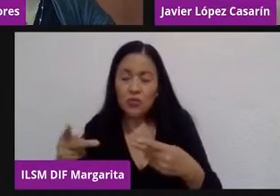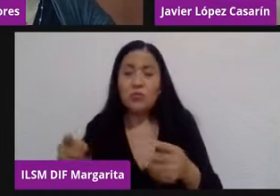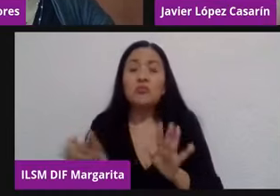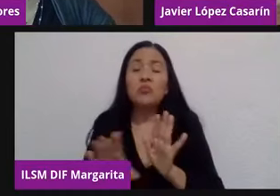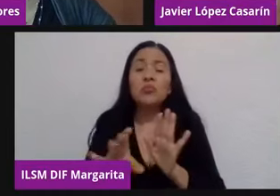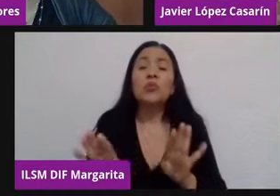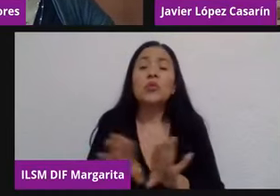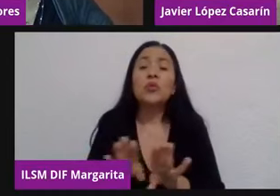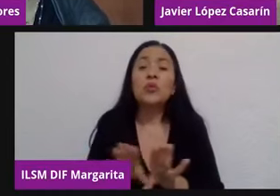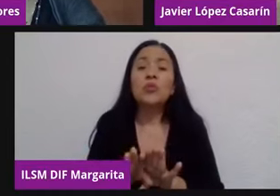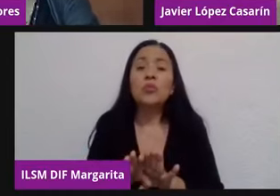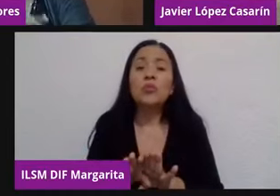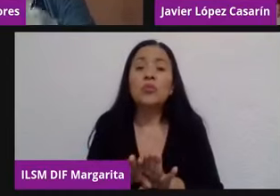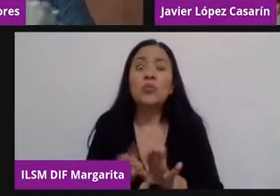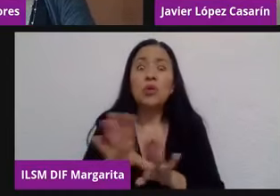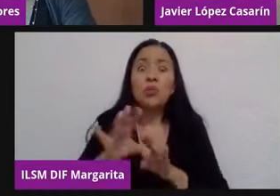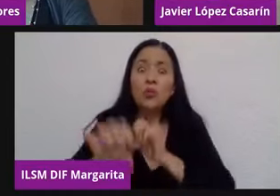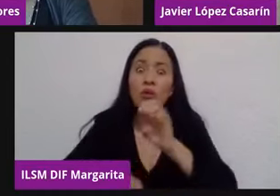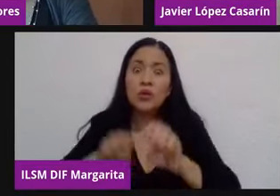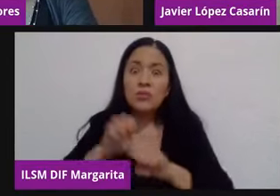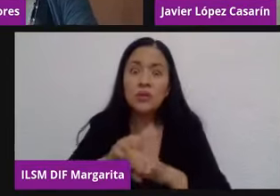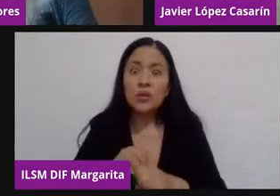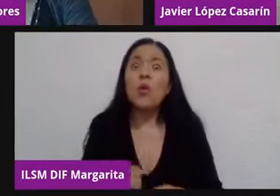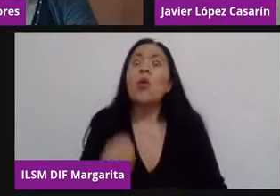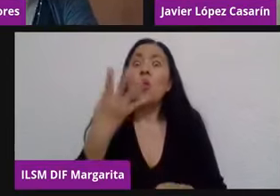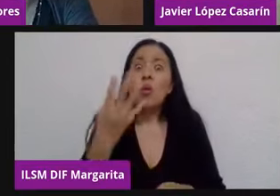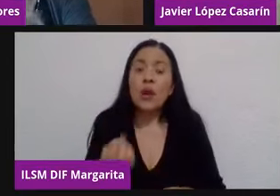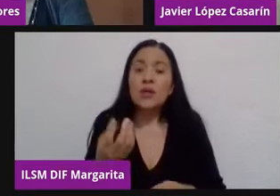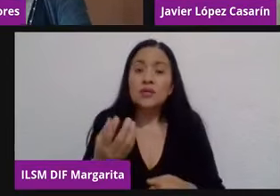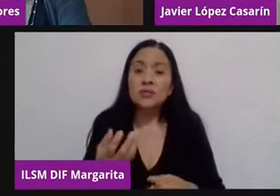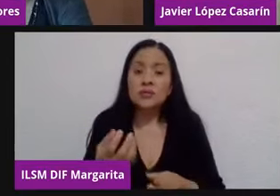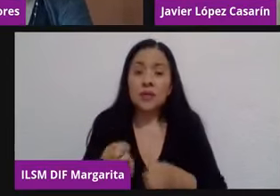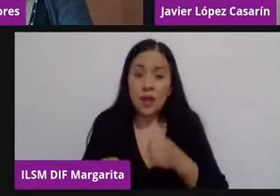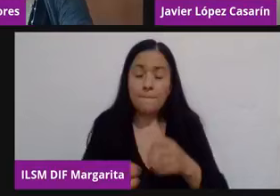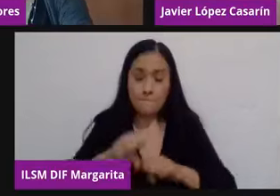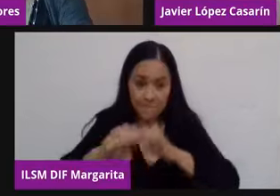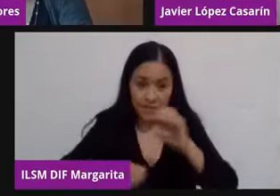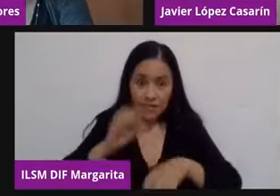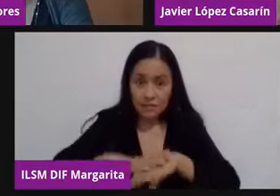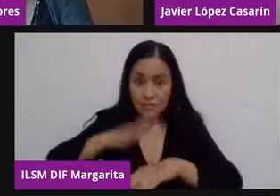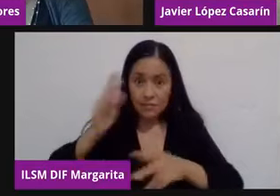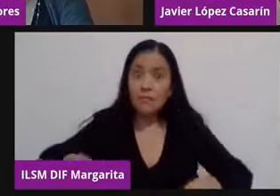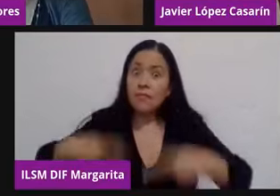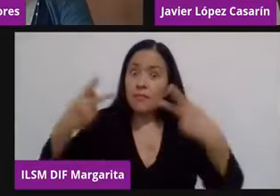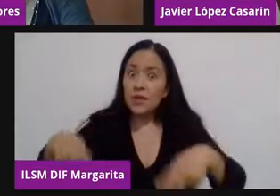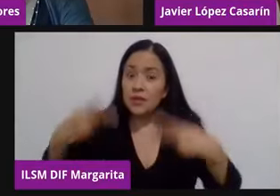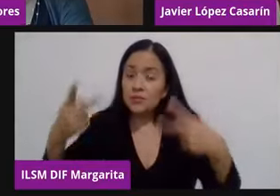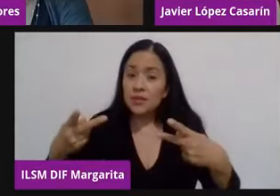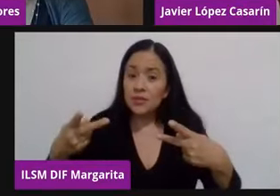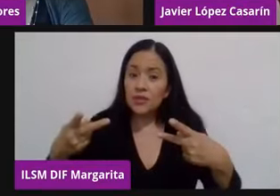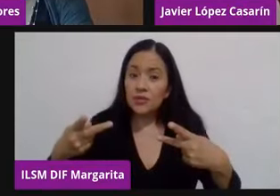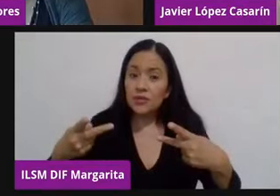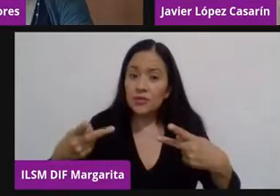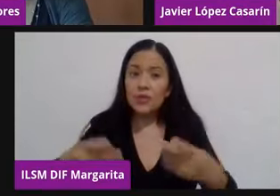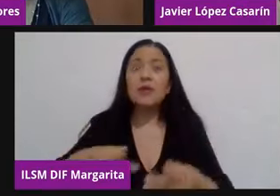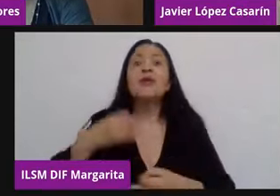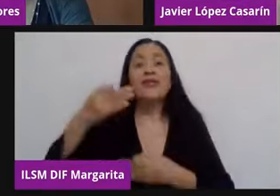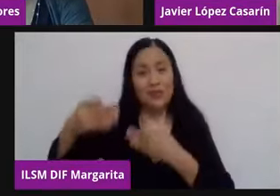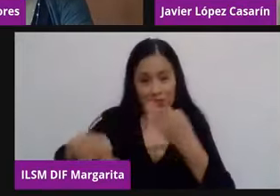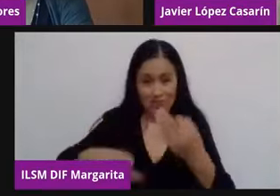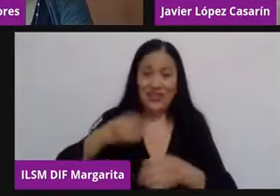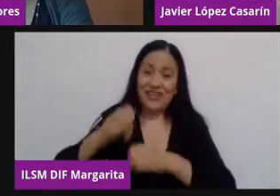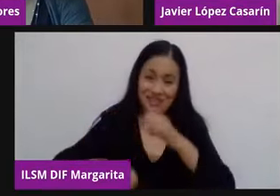en cuáles son las empresas que más vendieron y que más crecieron en el último año y media, y son todas aquellas que están vinculadas